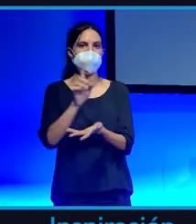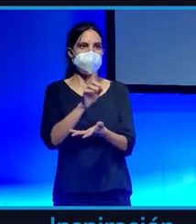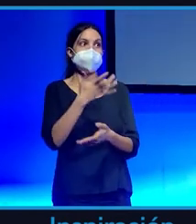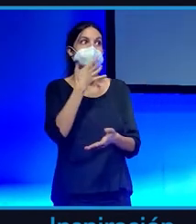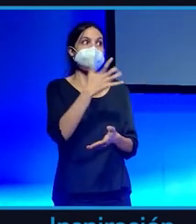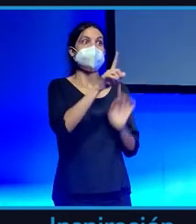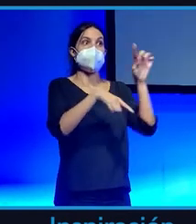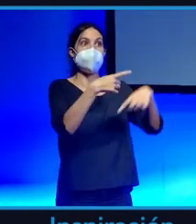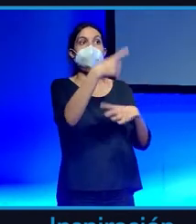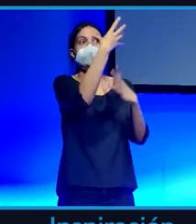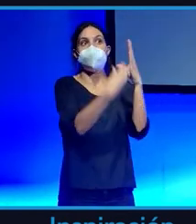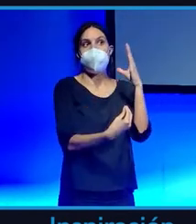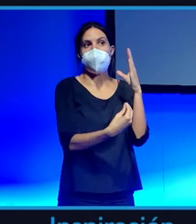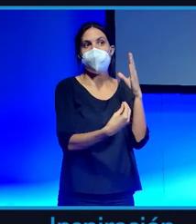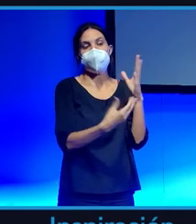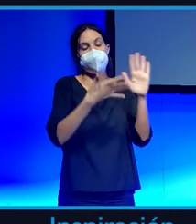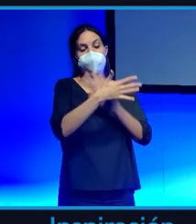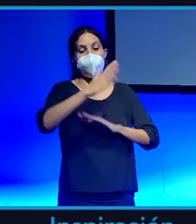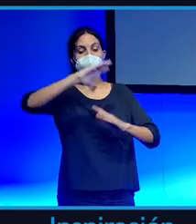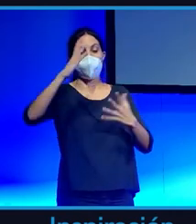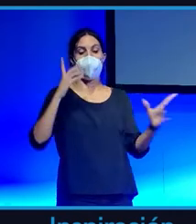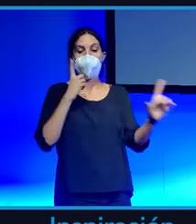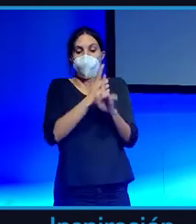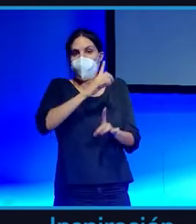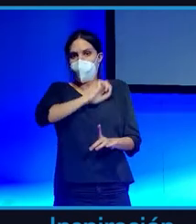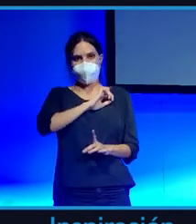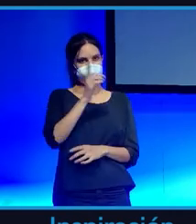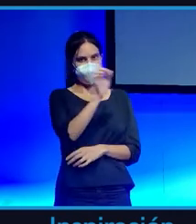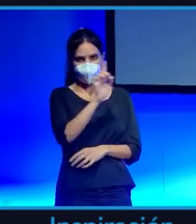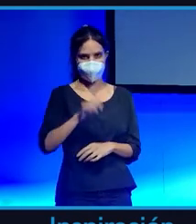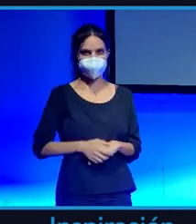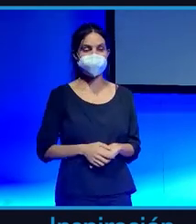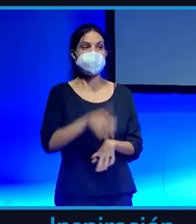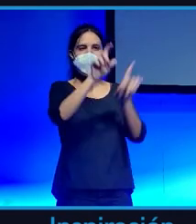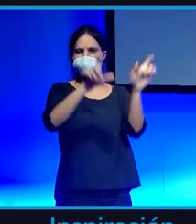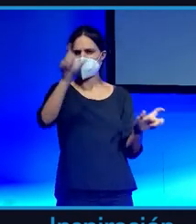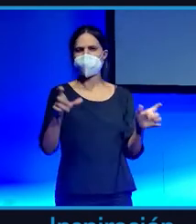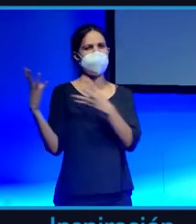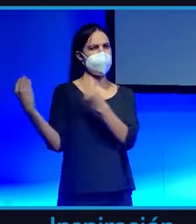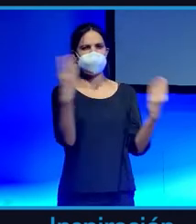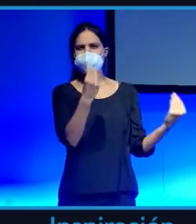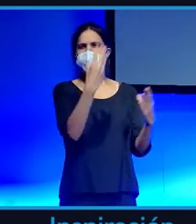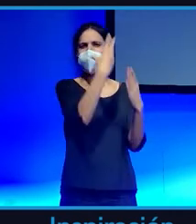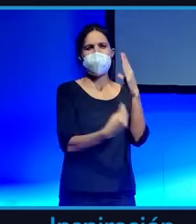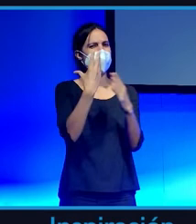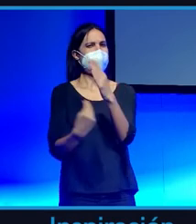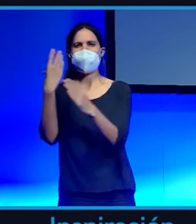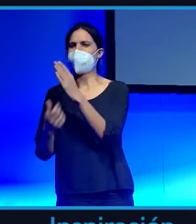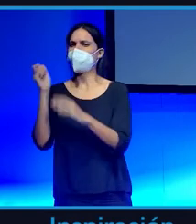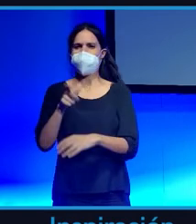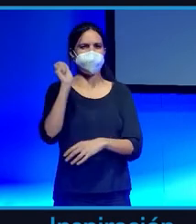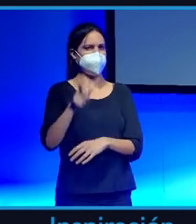piernas. A largo, no me canso de insistirlo porque hay gente que comete muchísimos errores. Hay un amigo que me hizo caso cuando